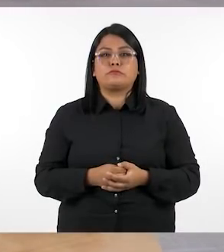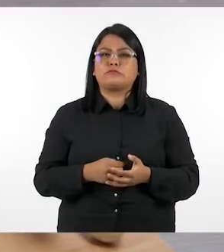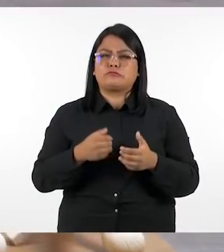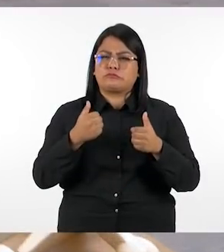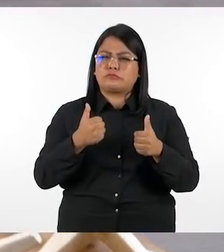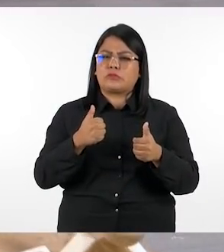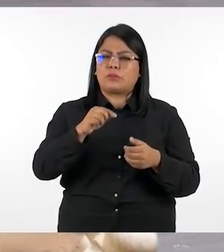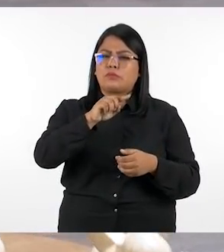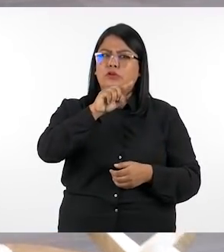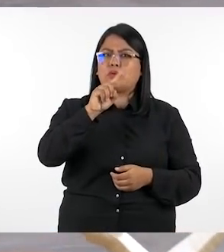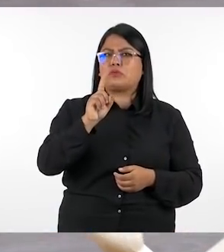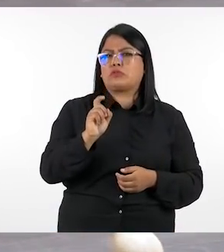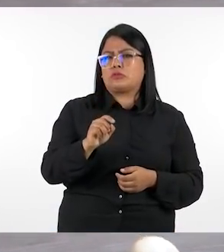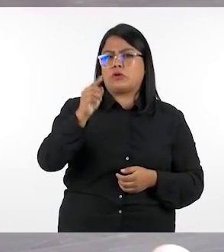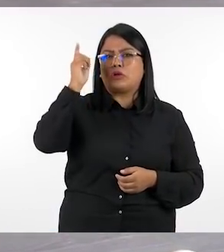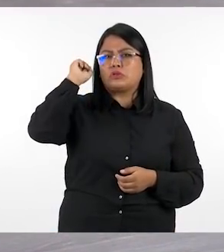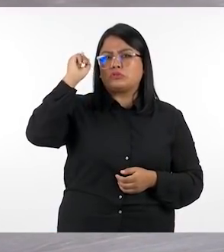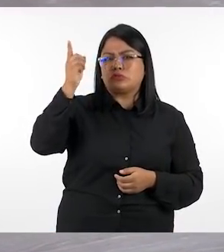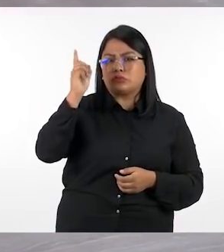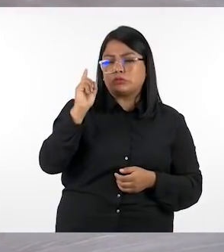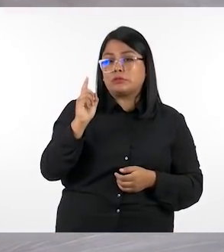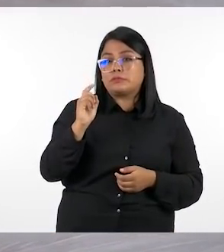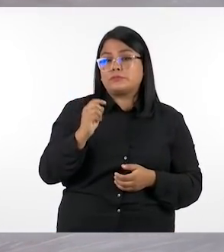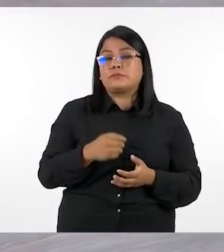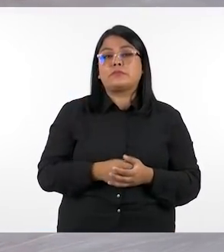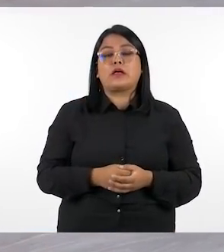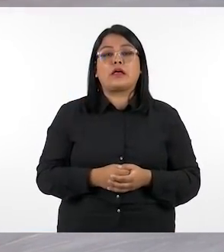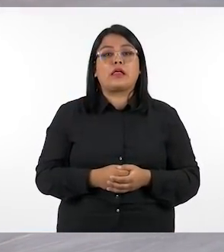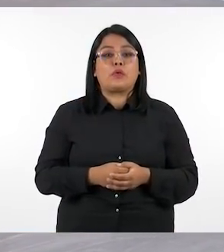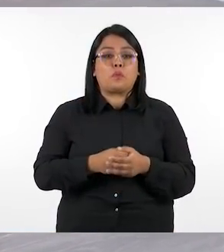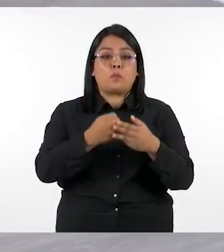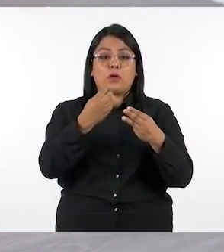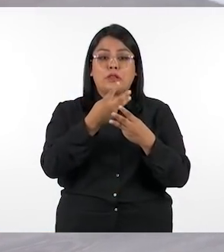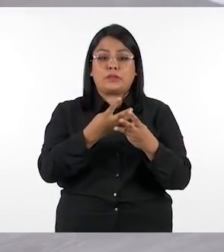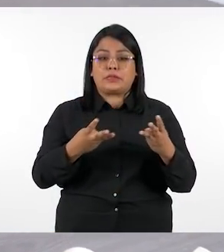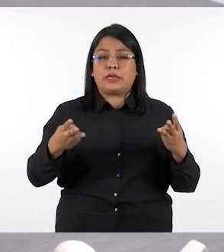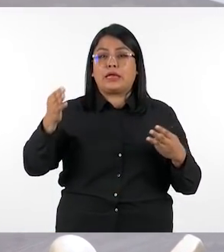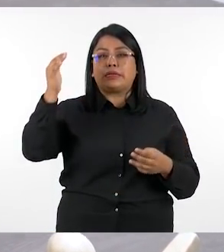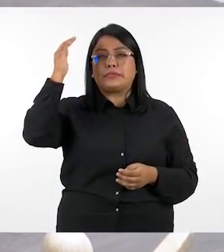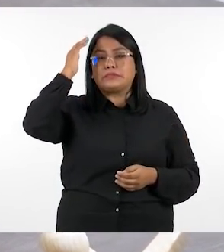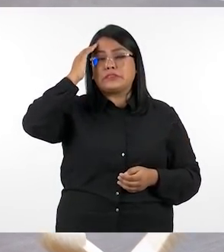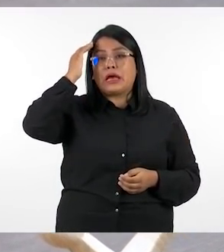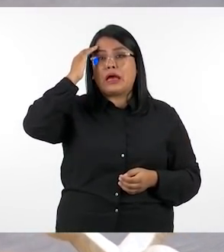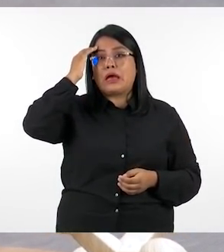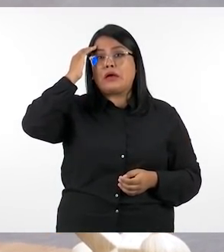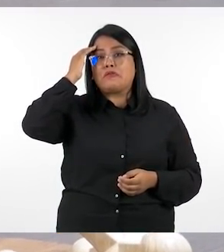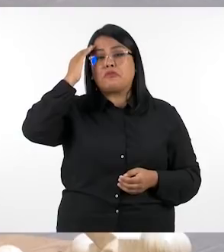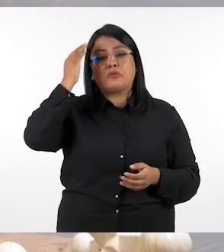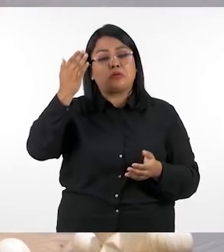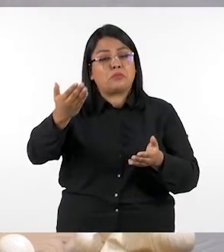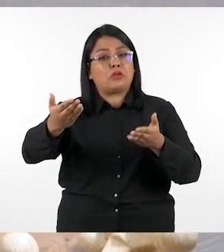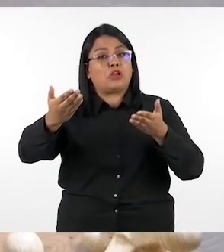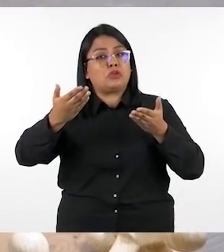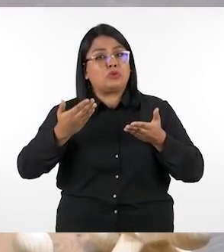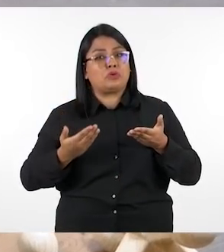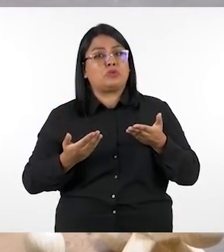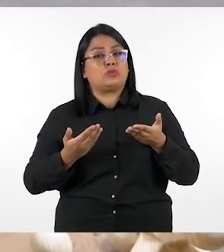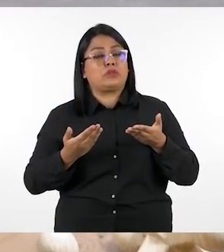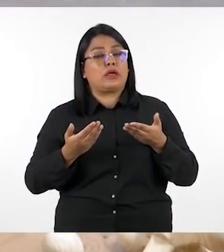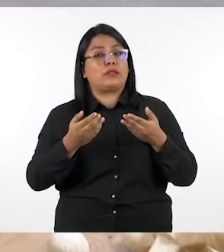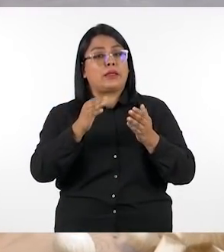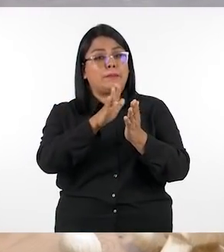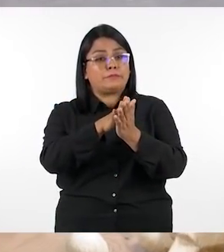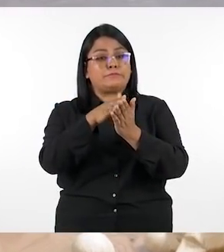parece si le preguntamos a nuestros docentes si conocen cuáles son estos materiales que nos ayudan a planificar